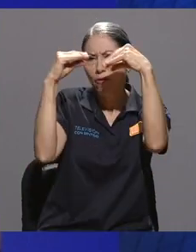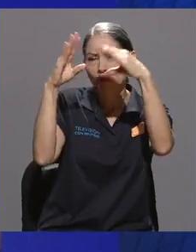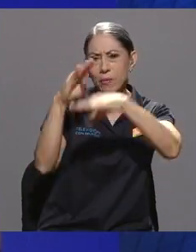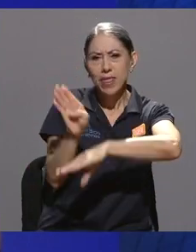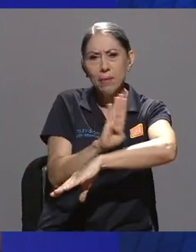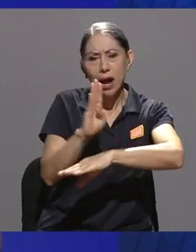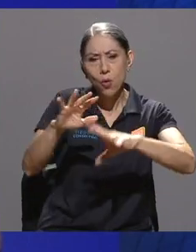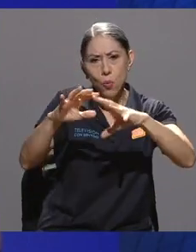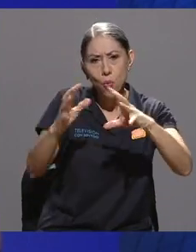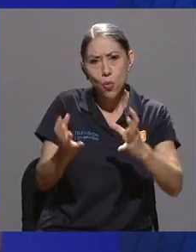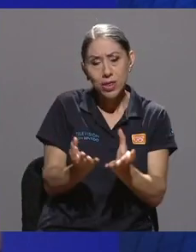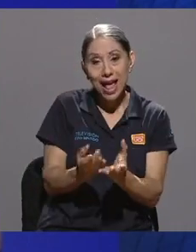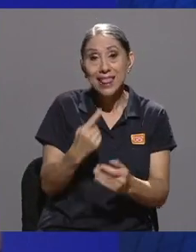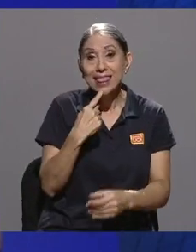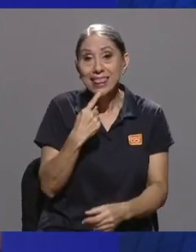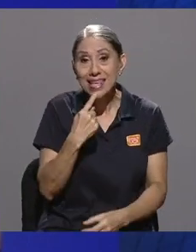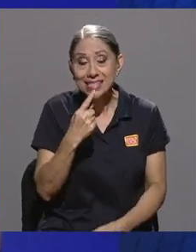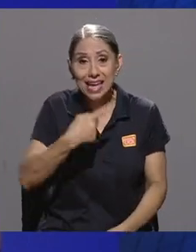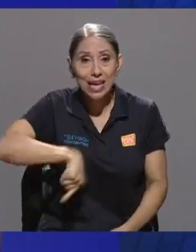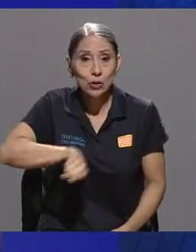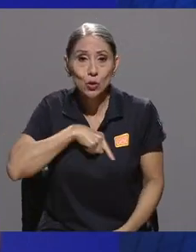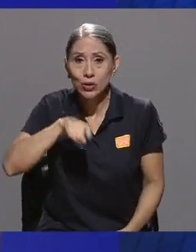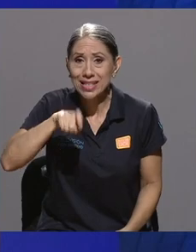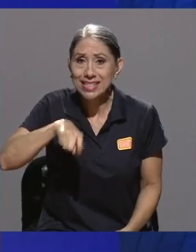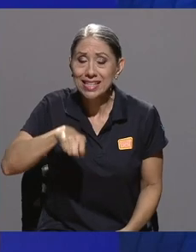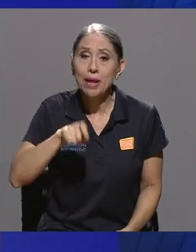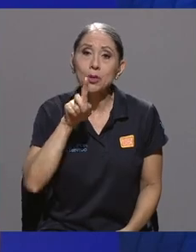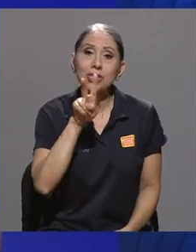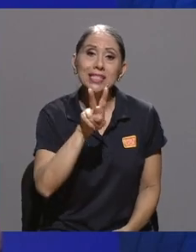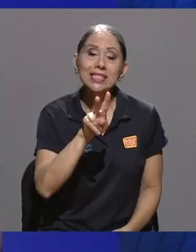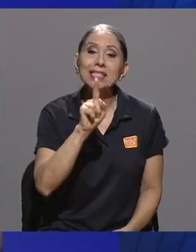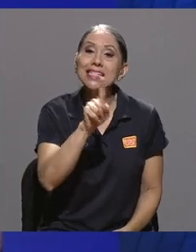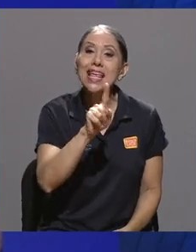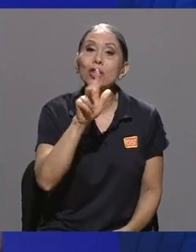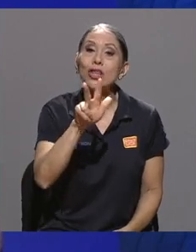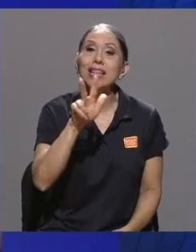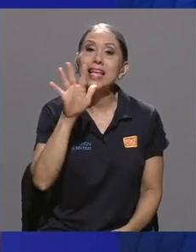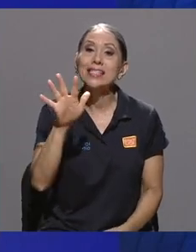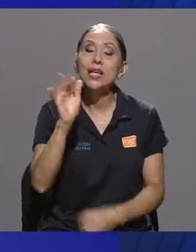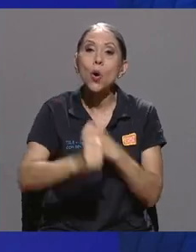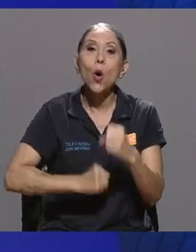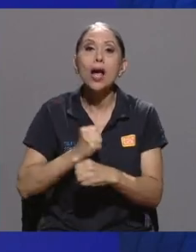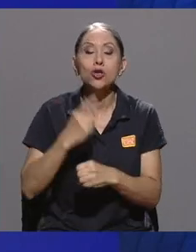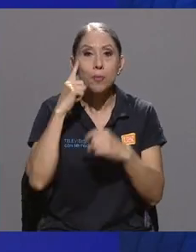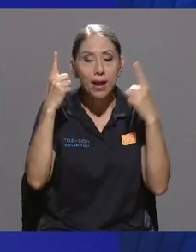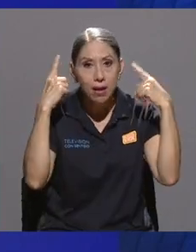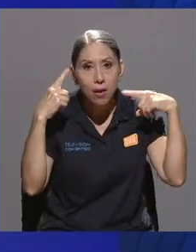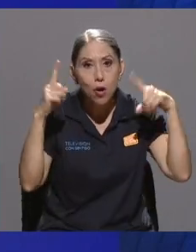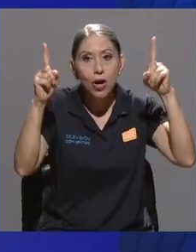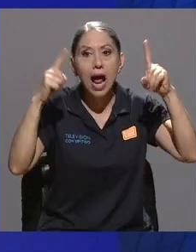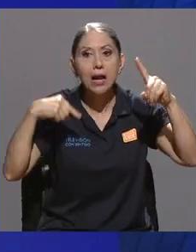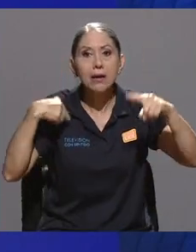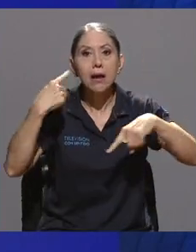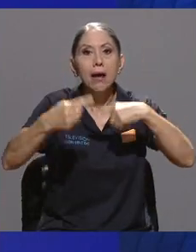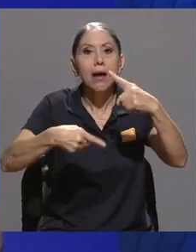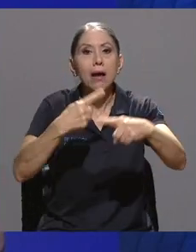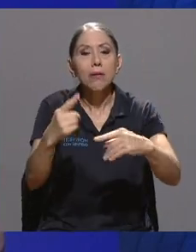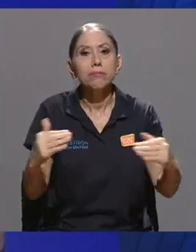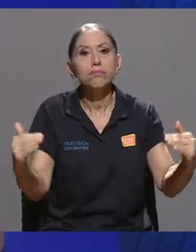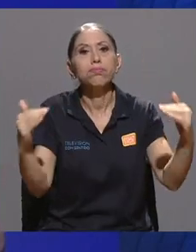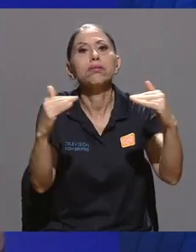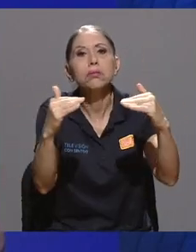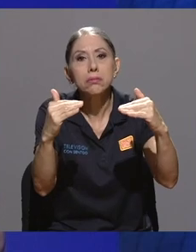Banco Mundial dice que necesitaríamos 135 años en llegar a esa igualdad deseada, ¿no? Esa famosa paridad.